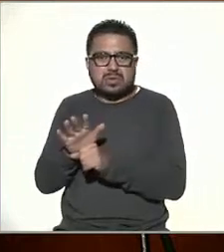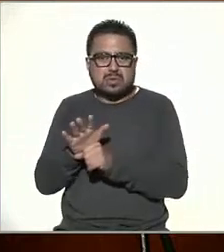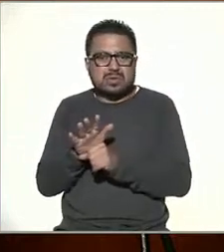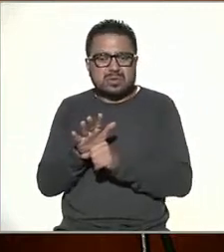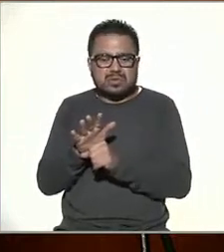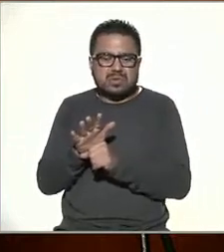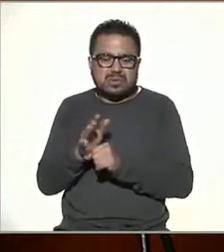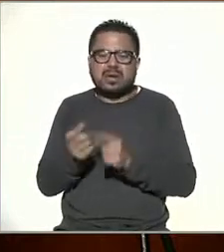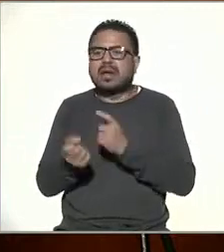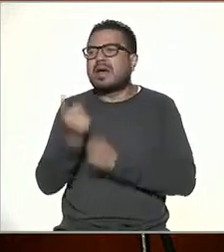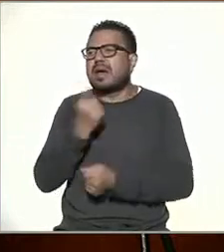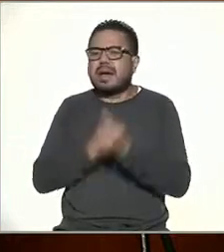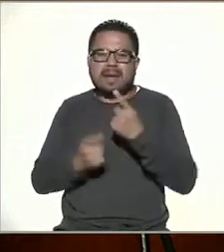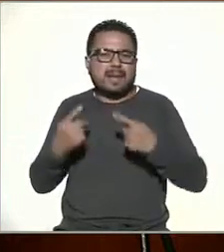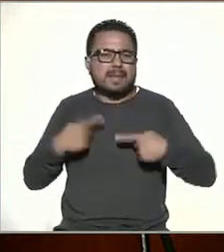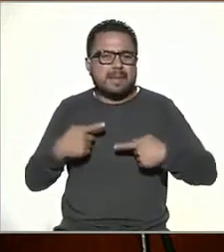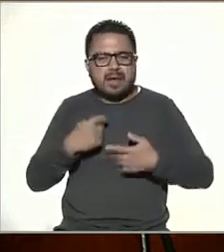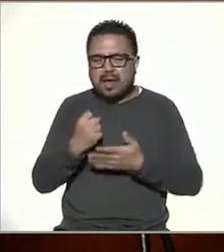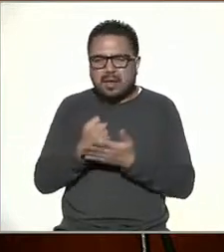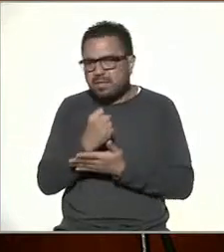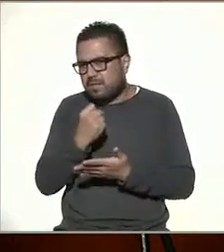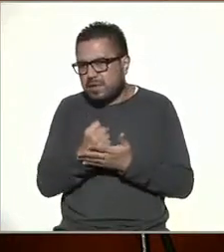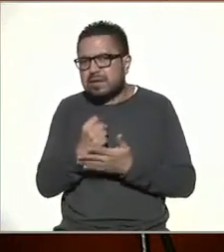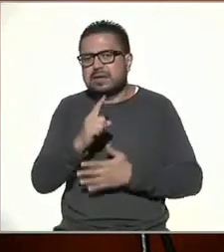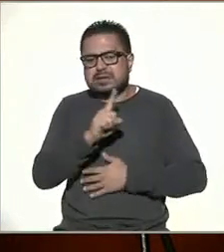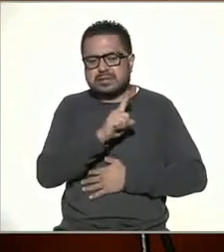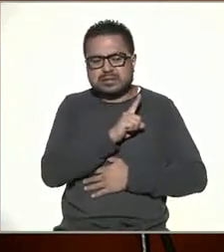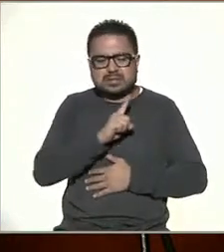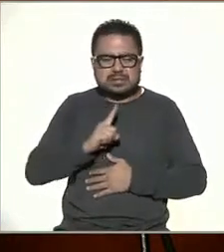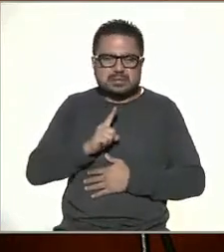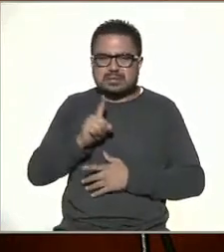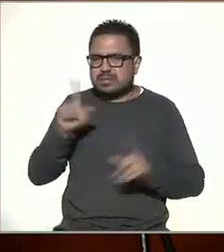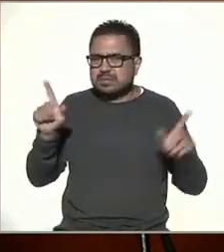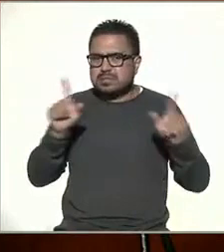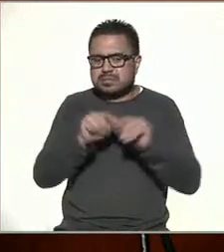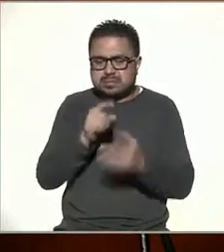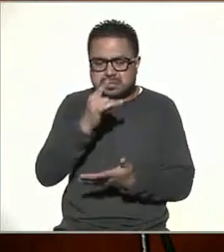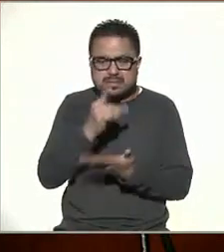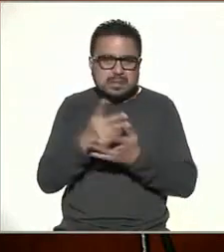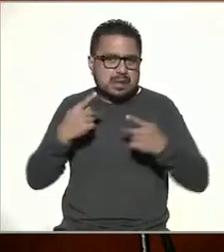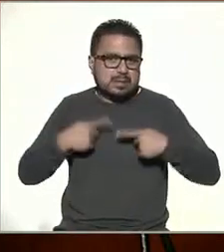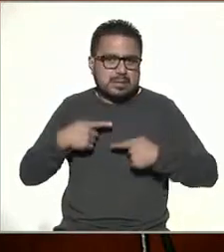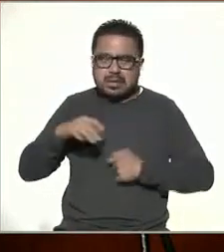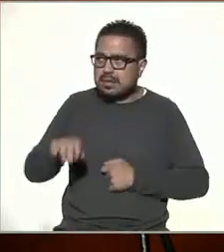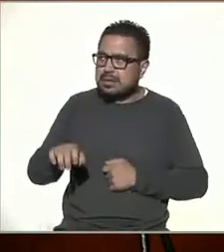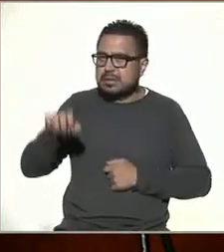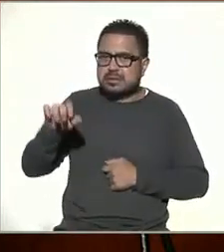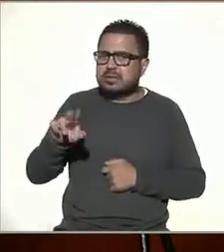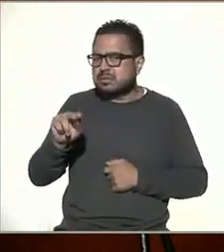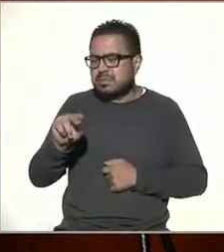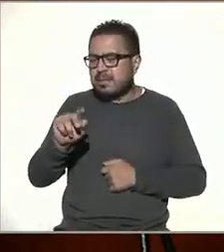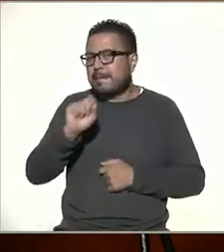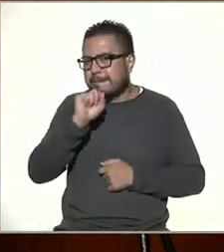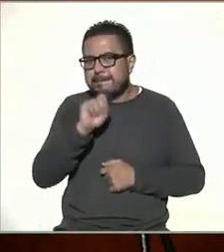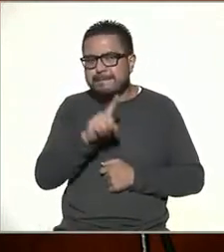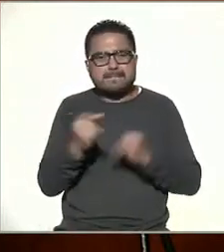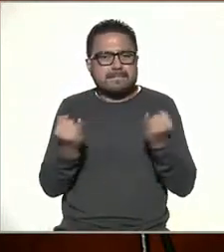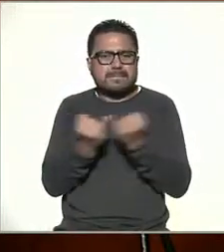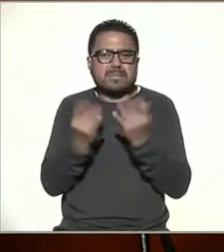Precisamente hubo gente que forzó o tuvo que entrar. Y no solamente los adultos mayores, también muchos